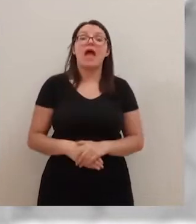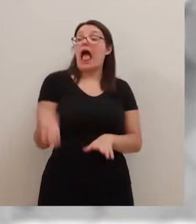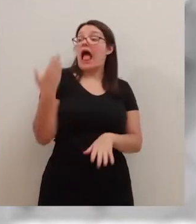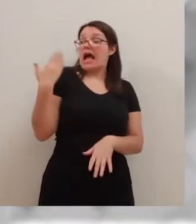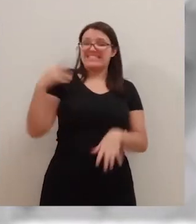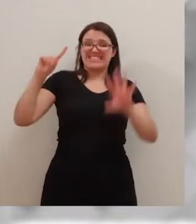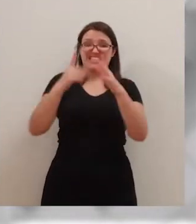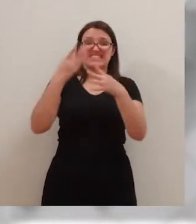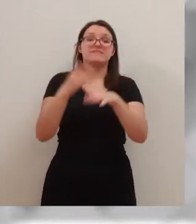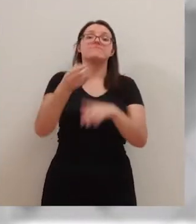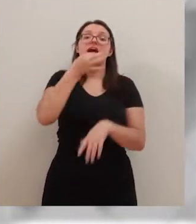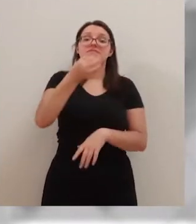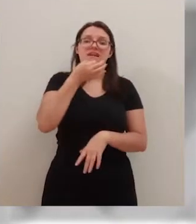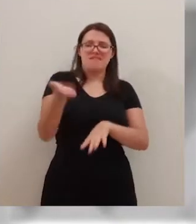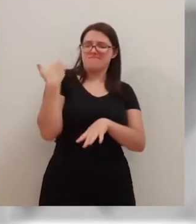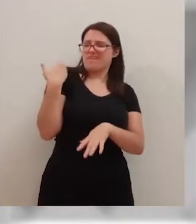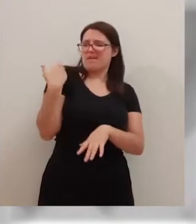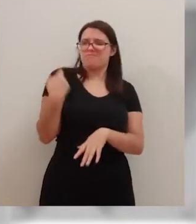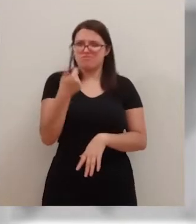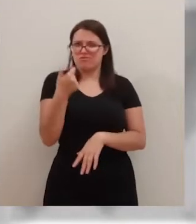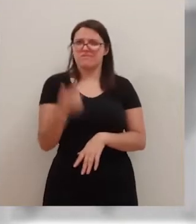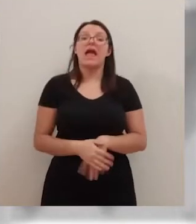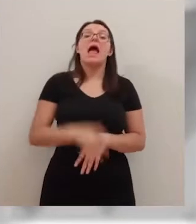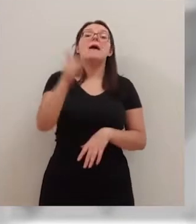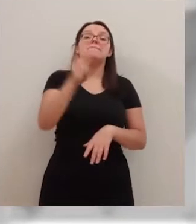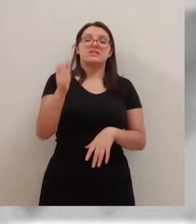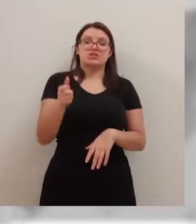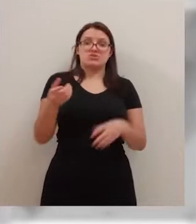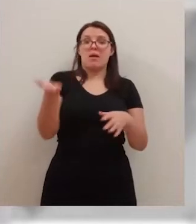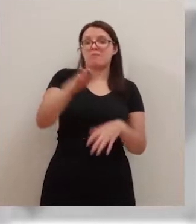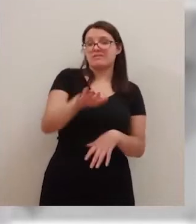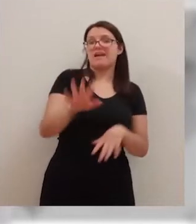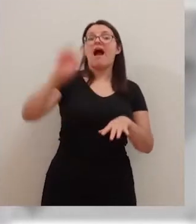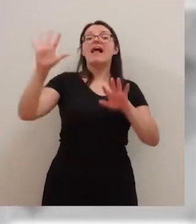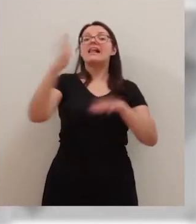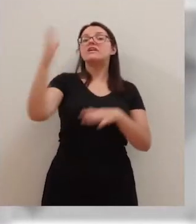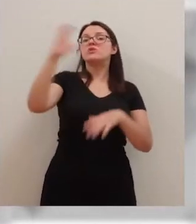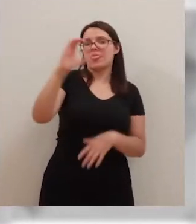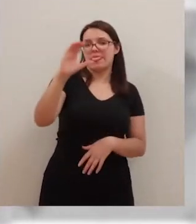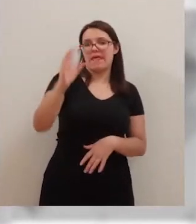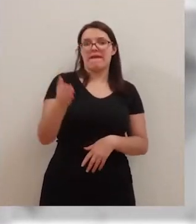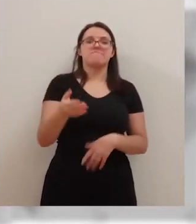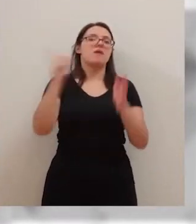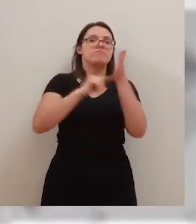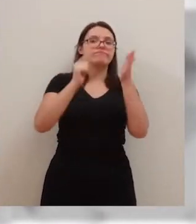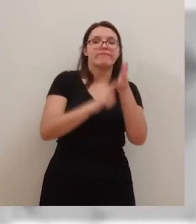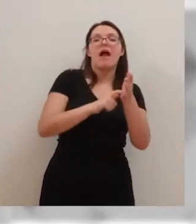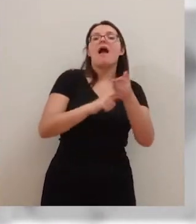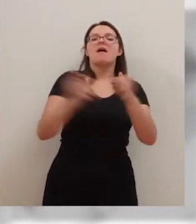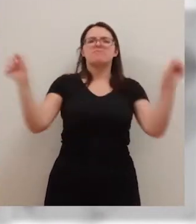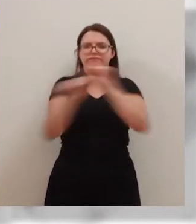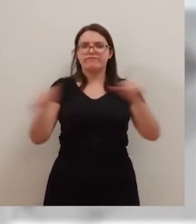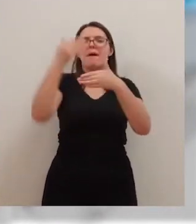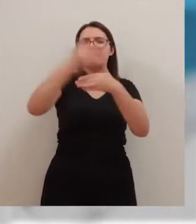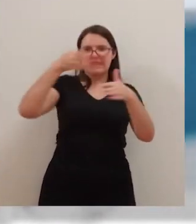minutos antes de las seis de la tarde. El fallecido tenía alquilado el quinto C y la fuerte detonación le hizo atravesar la pared